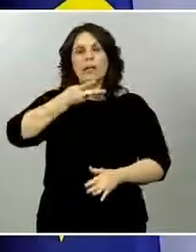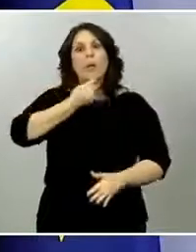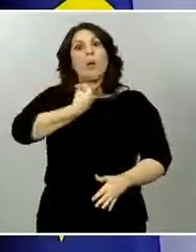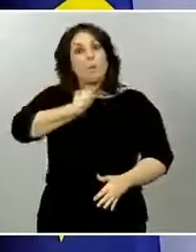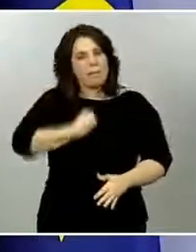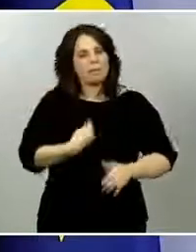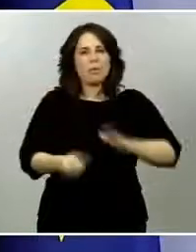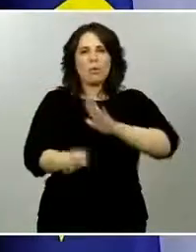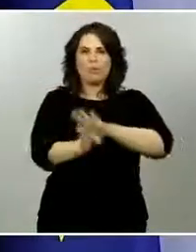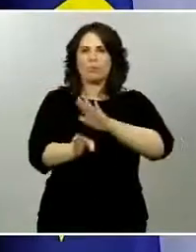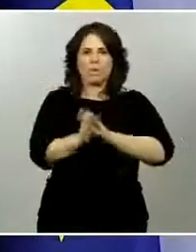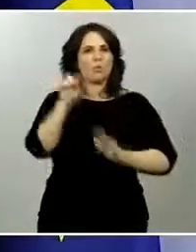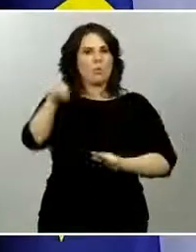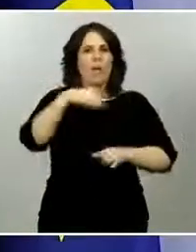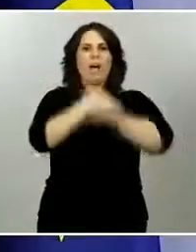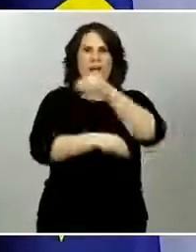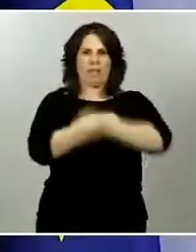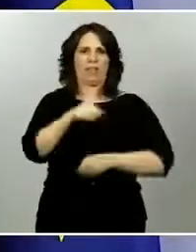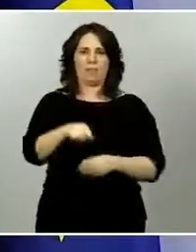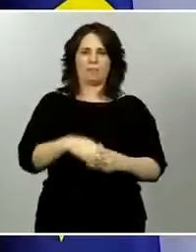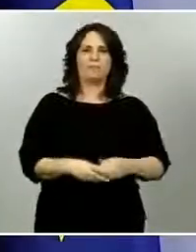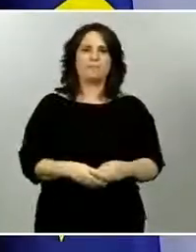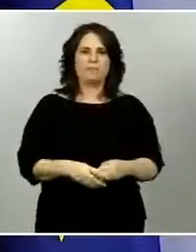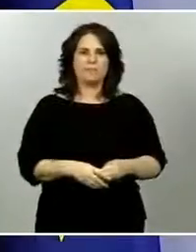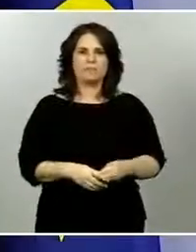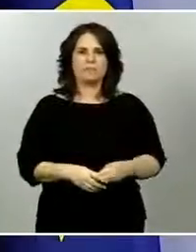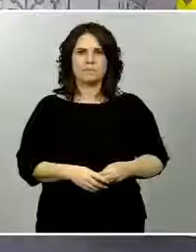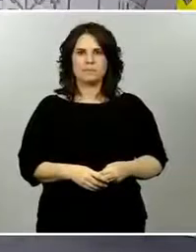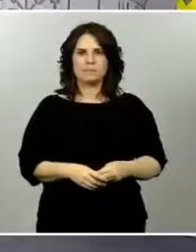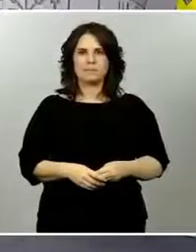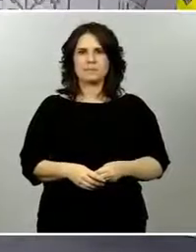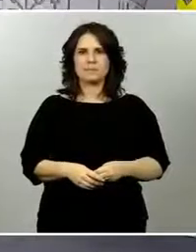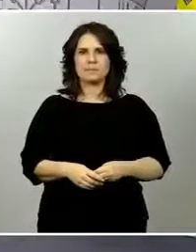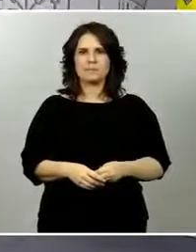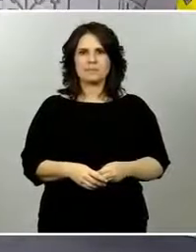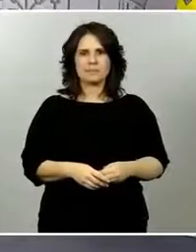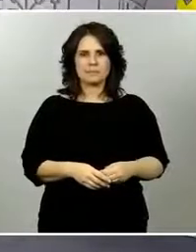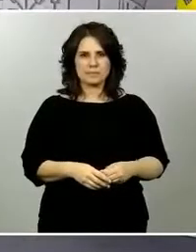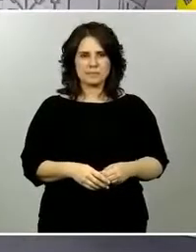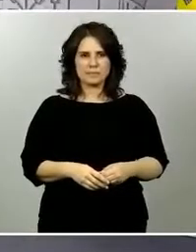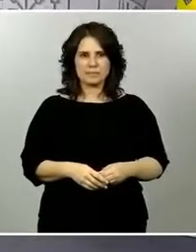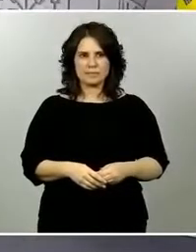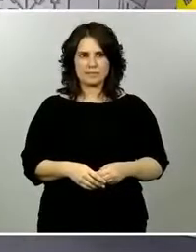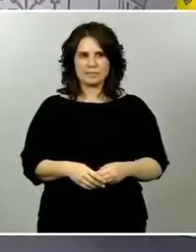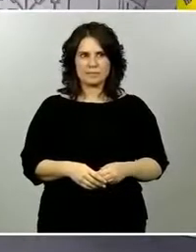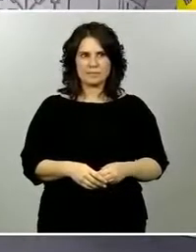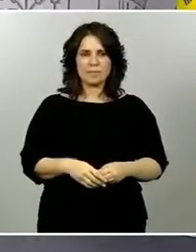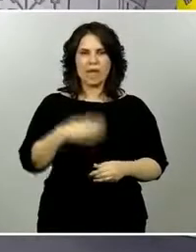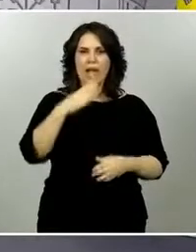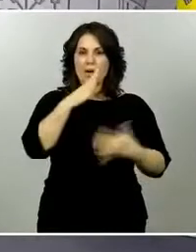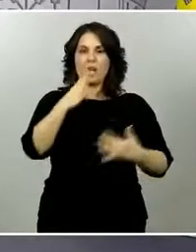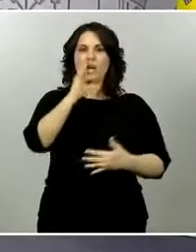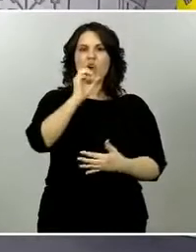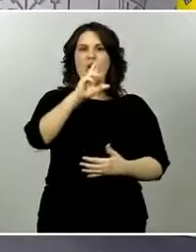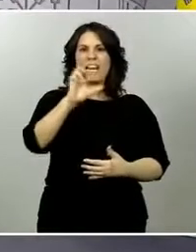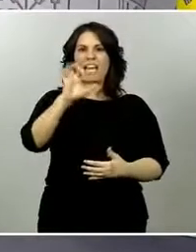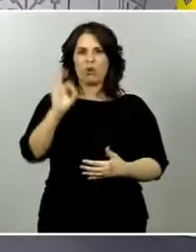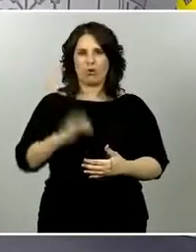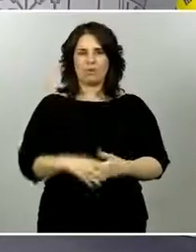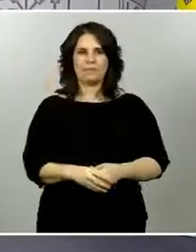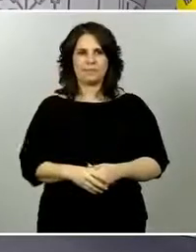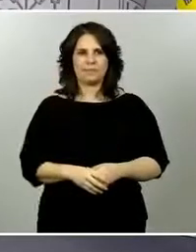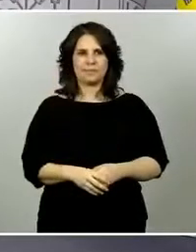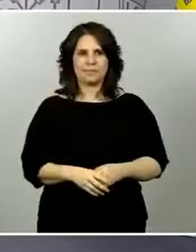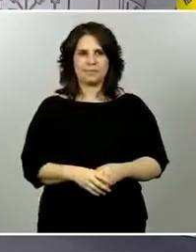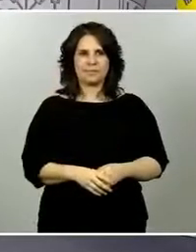a servir incluso cuando estemos ya hayamos superado la fase 3 y estemos en la norma siempre las recomendaciones las prioridades que hemos señalado